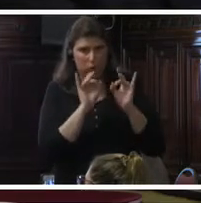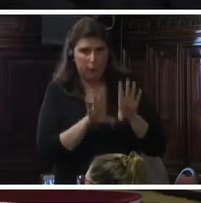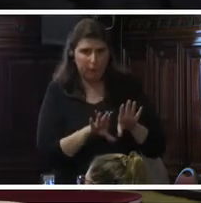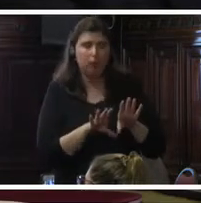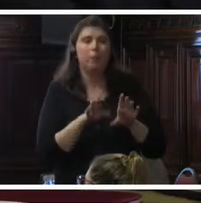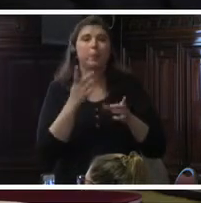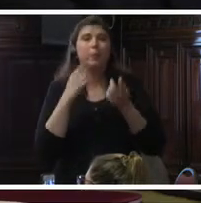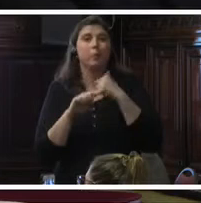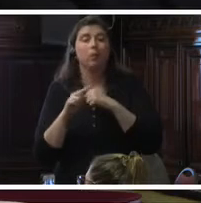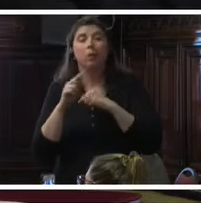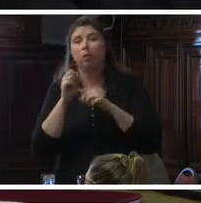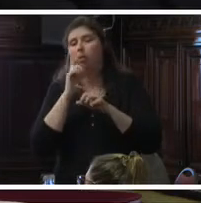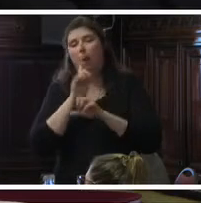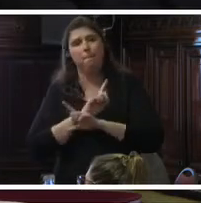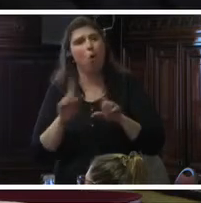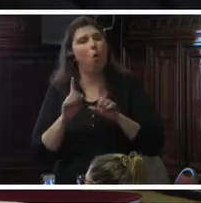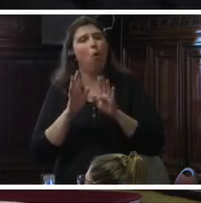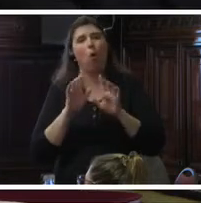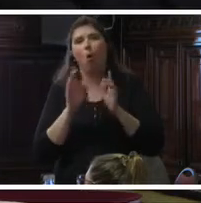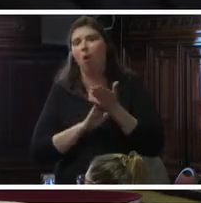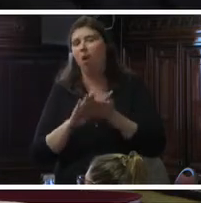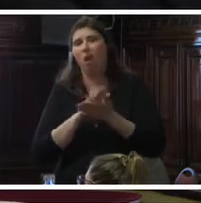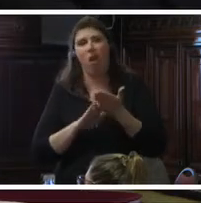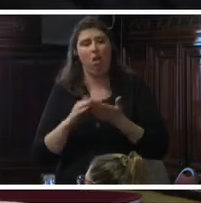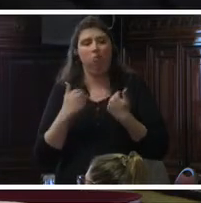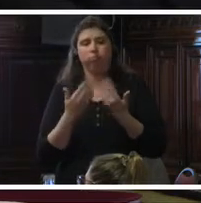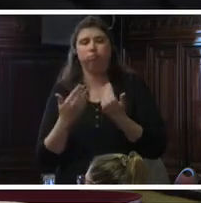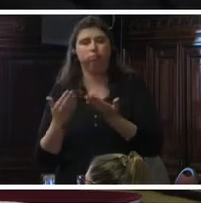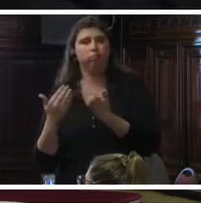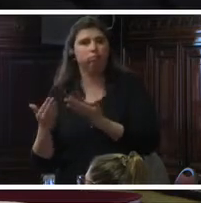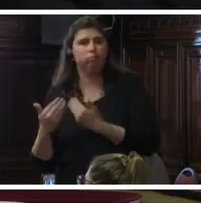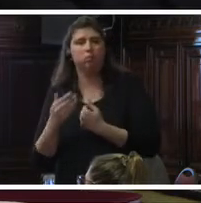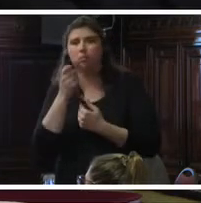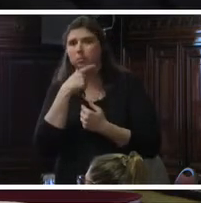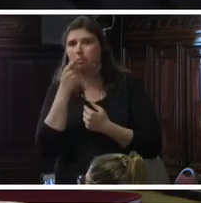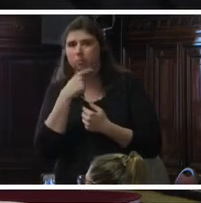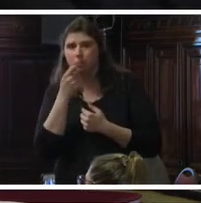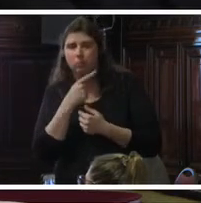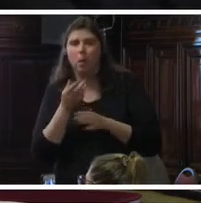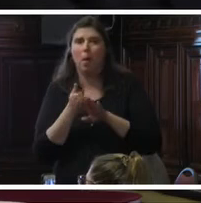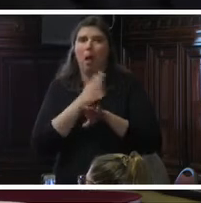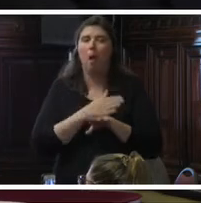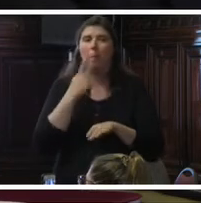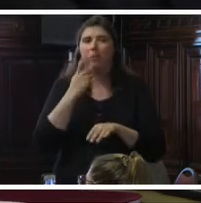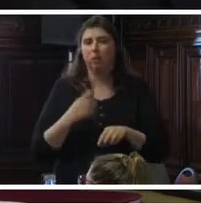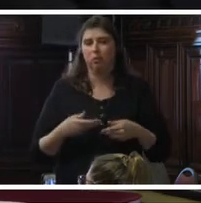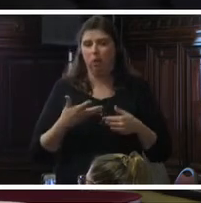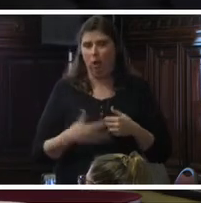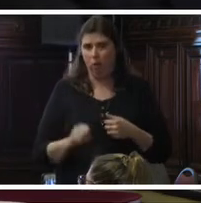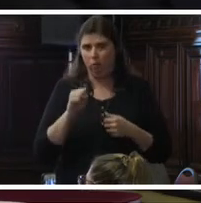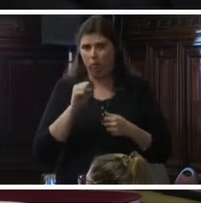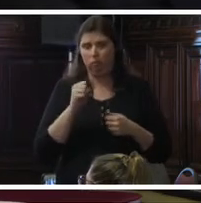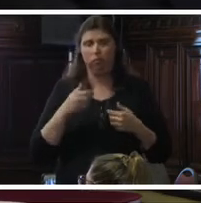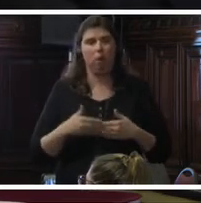desabastecimiento de anticonceptivos, lo que se presenta con regularidad en el país. Hay dudas sobre el número de casos de síndrome